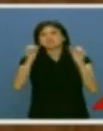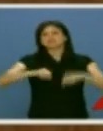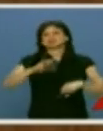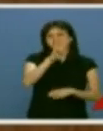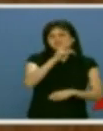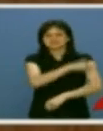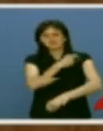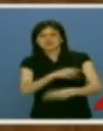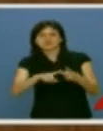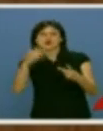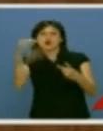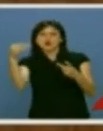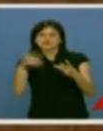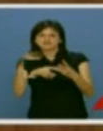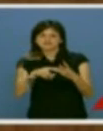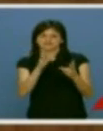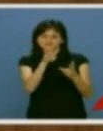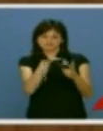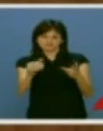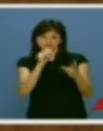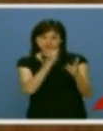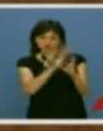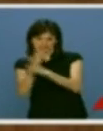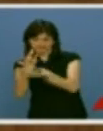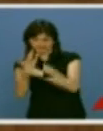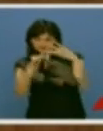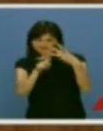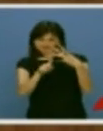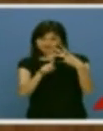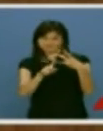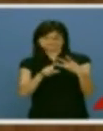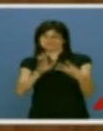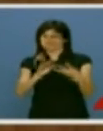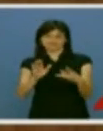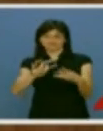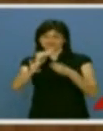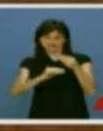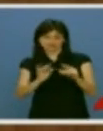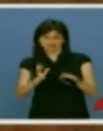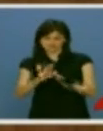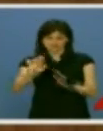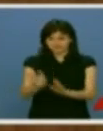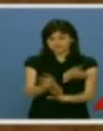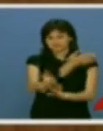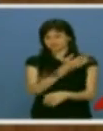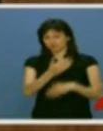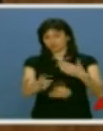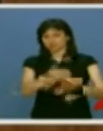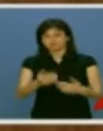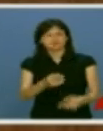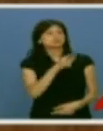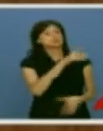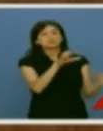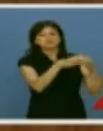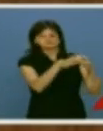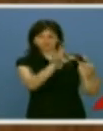Sanidad, jóvenes y ordenación territorial. En fin, pasemos página. Yo seguí su intervención con interés, señor Herrera, y su